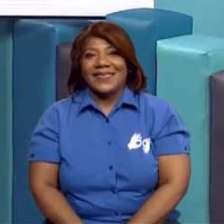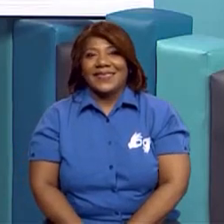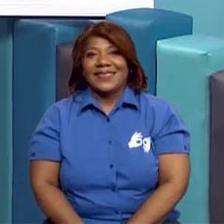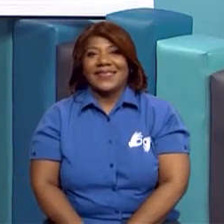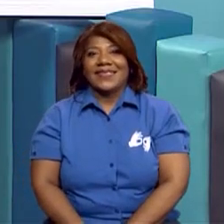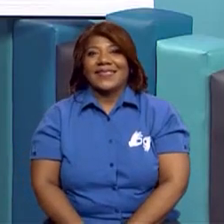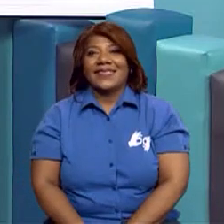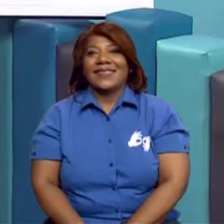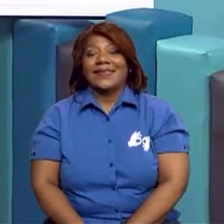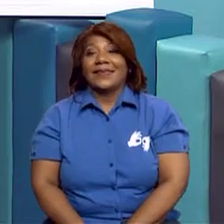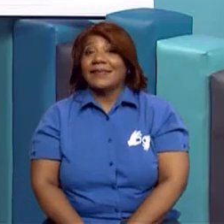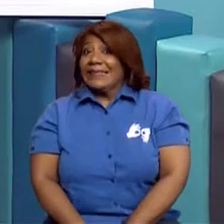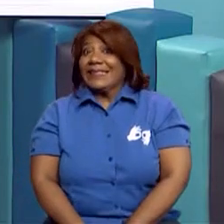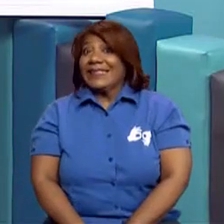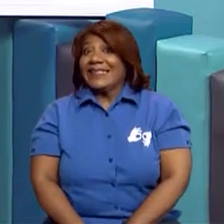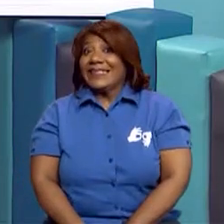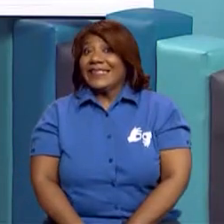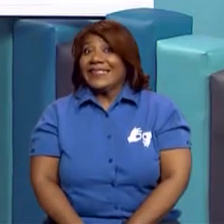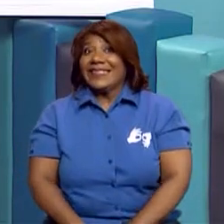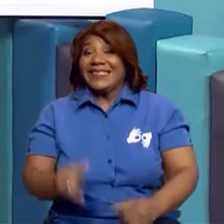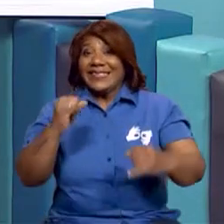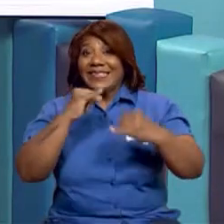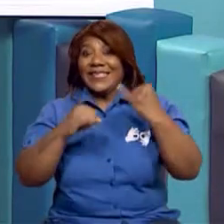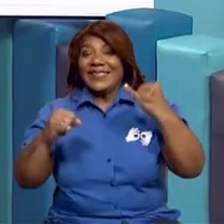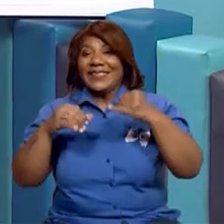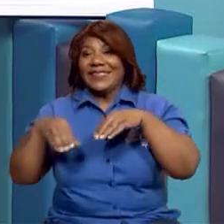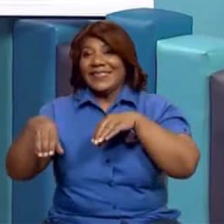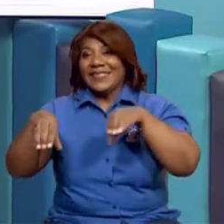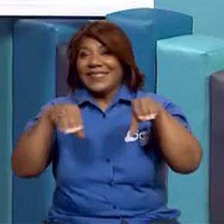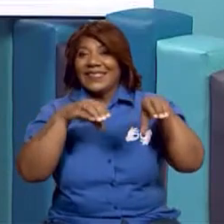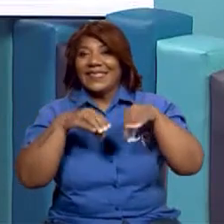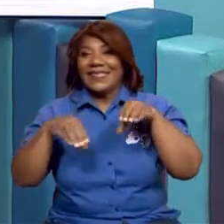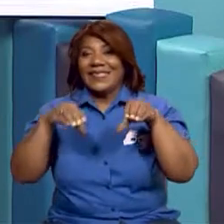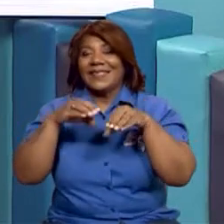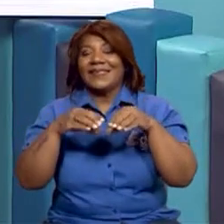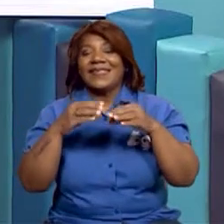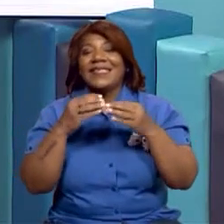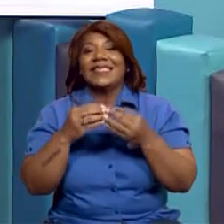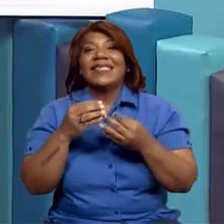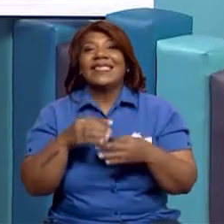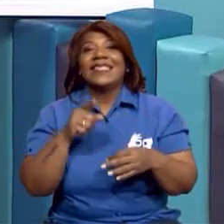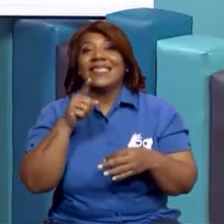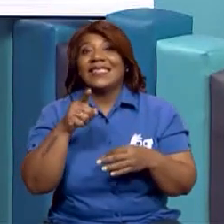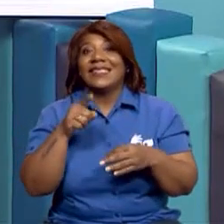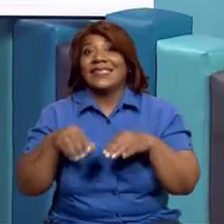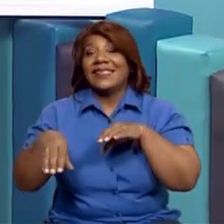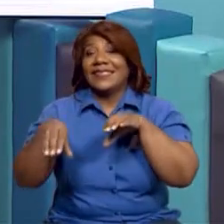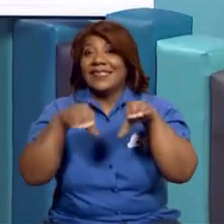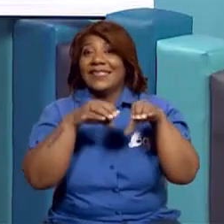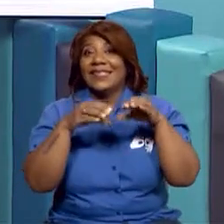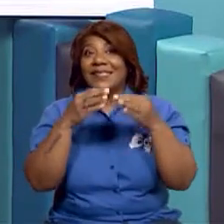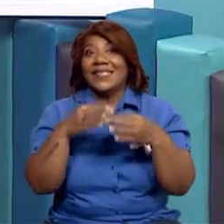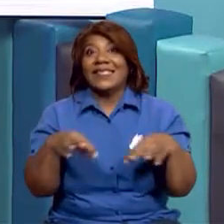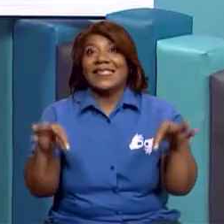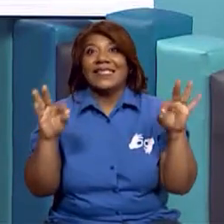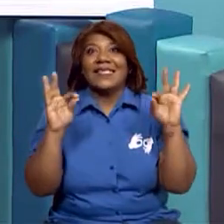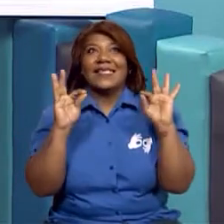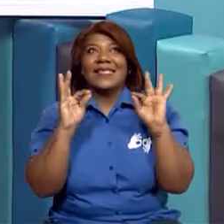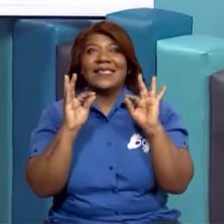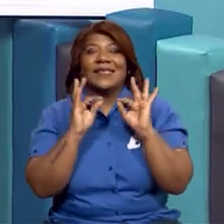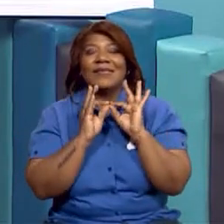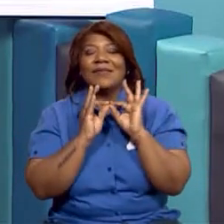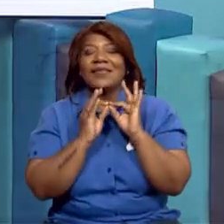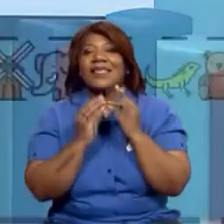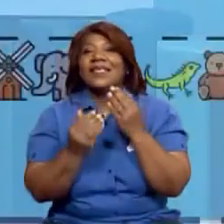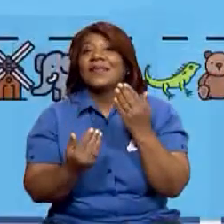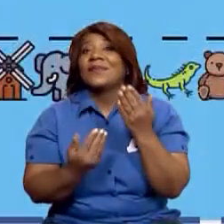como última actividad, no te puedo dejar esta actividad sin hacerla. una actividad súper nueva